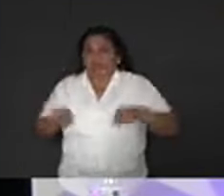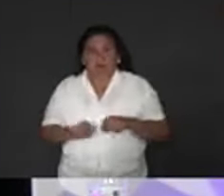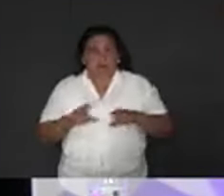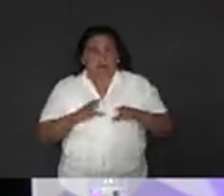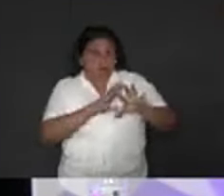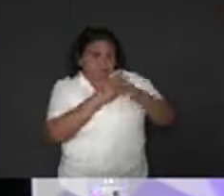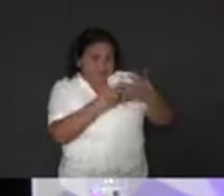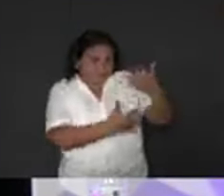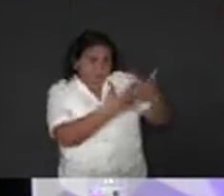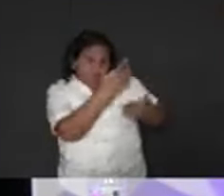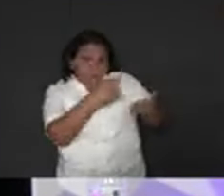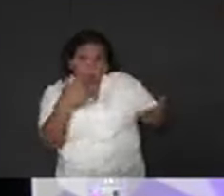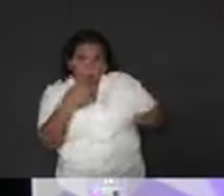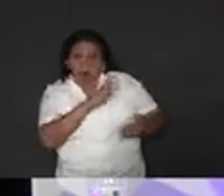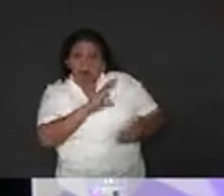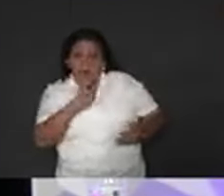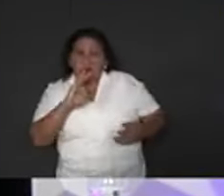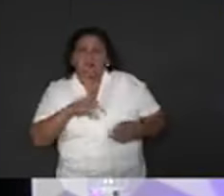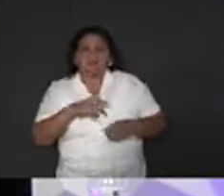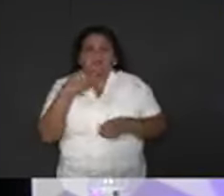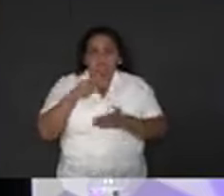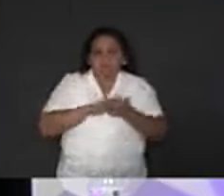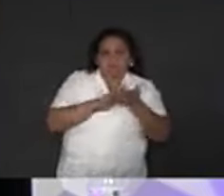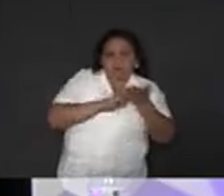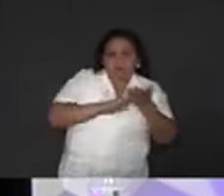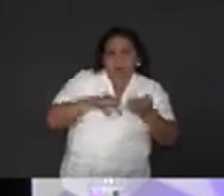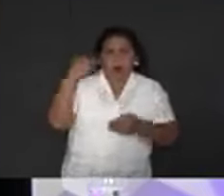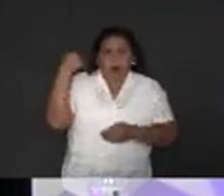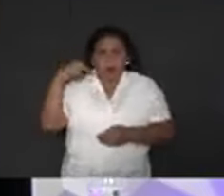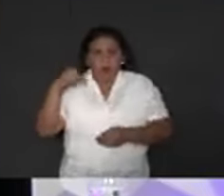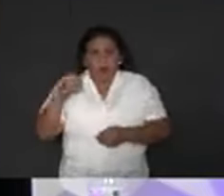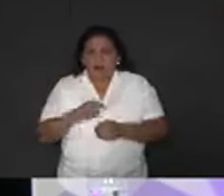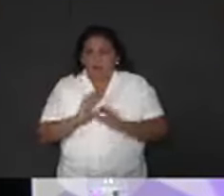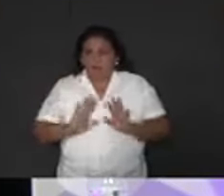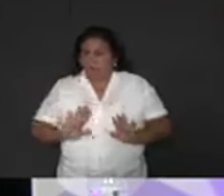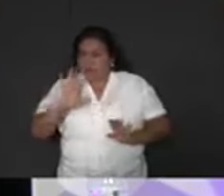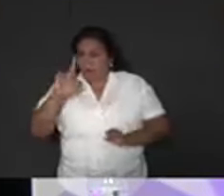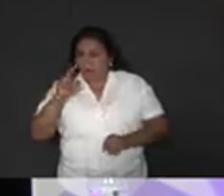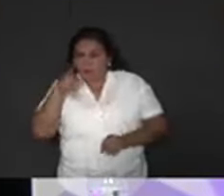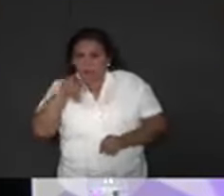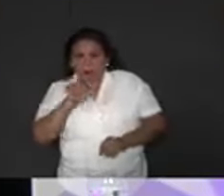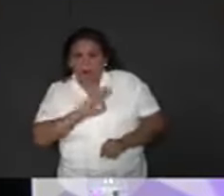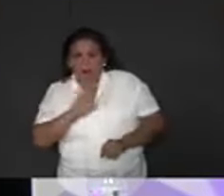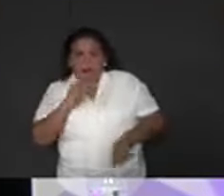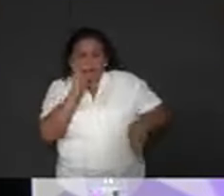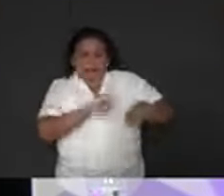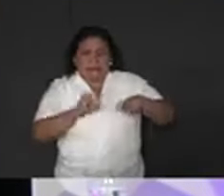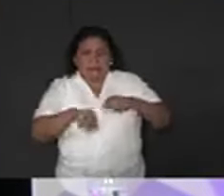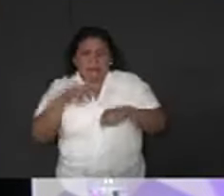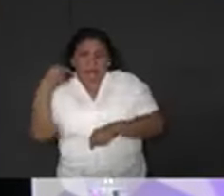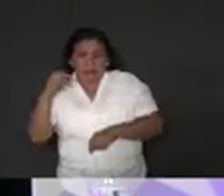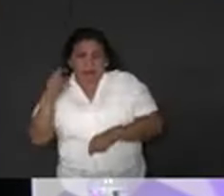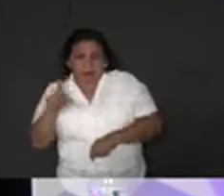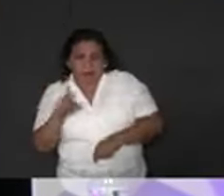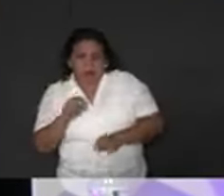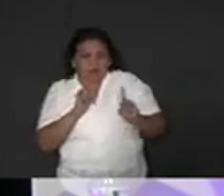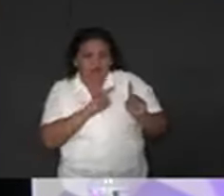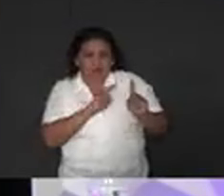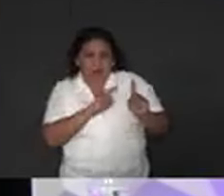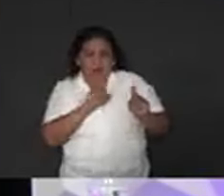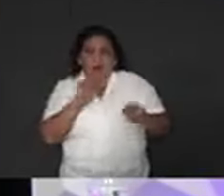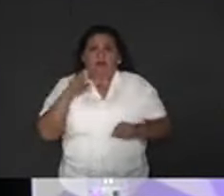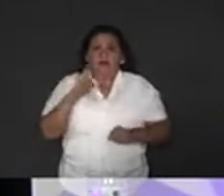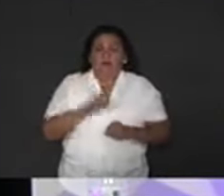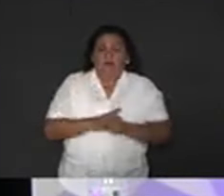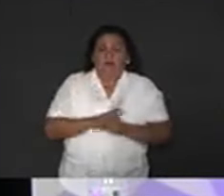Van a poder borrar el nombre de Huacho en todas las bardas, pero no lo van a poder lograr en el corazón de los cientos de miles de yucatecos que